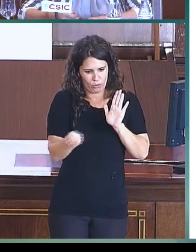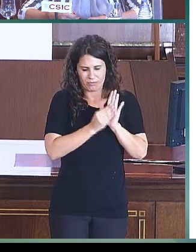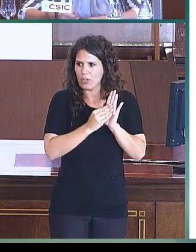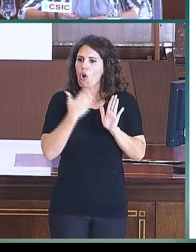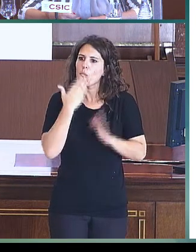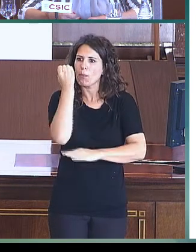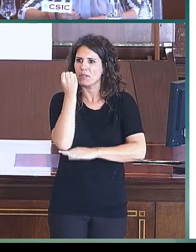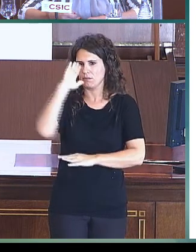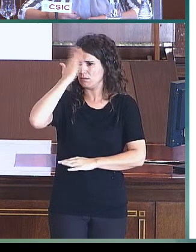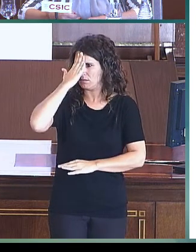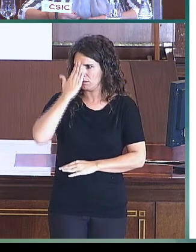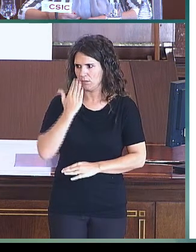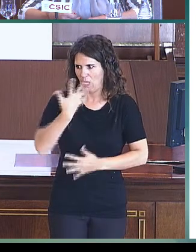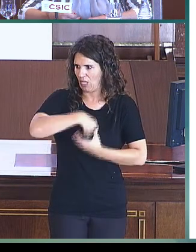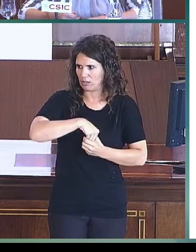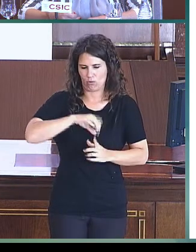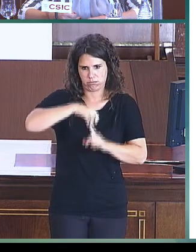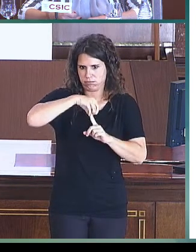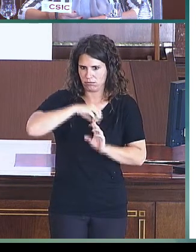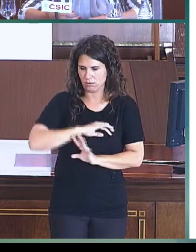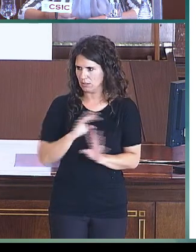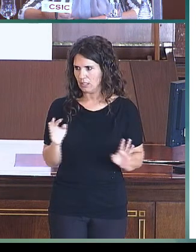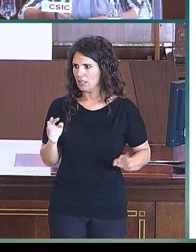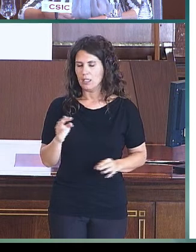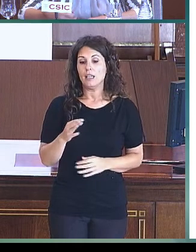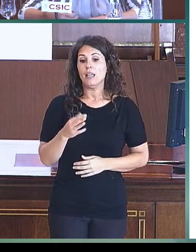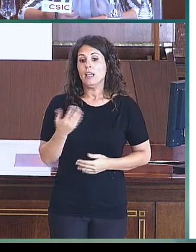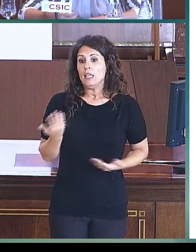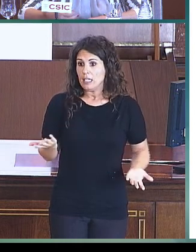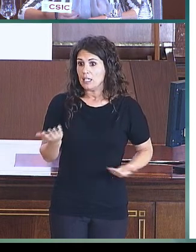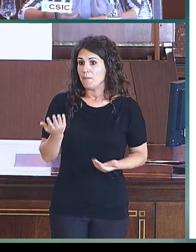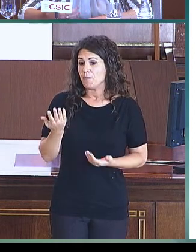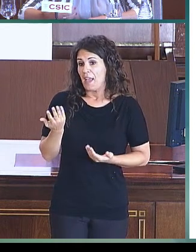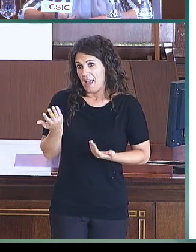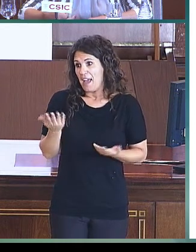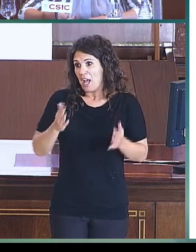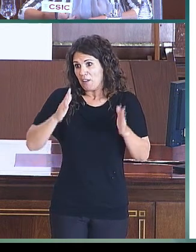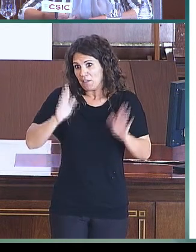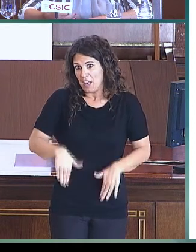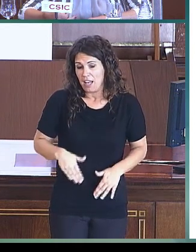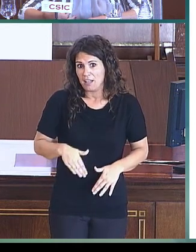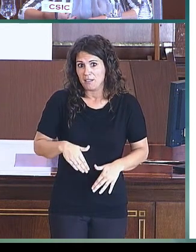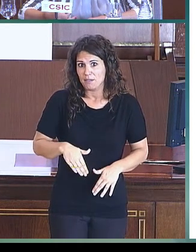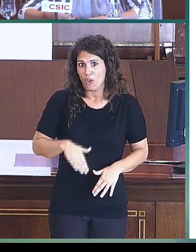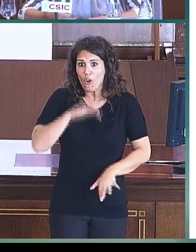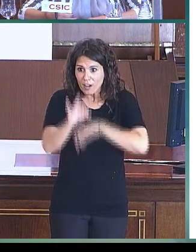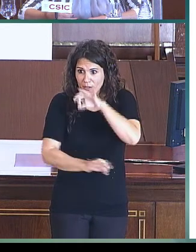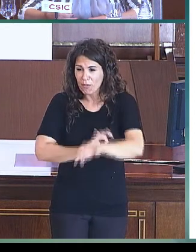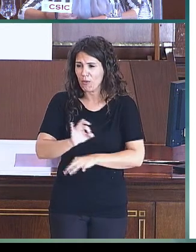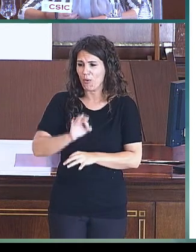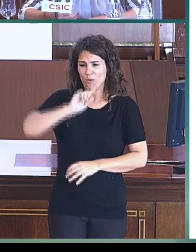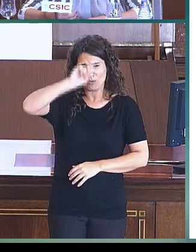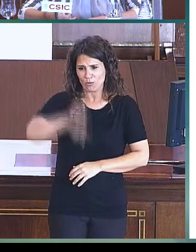pilar fundamental. Y esto supone que esté implicada toda la organización